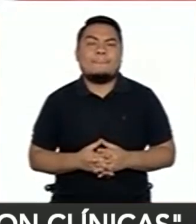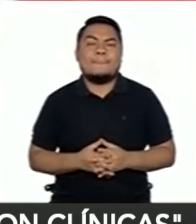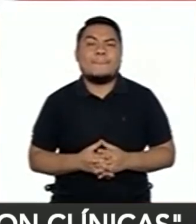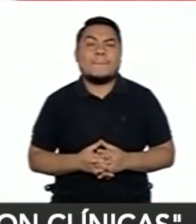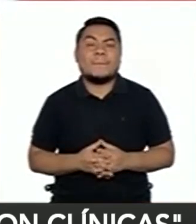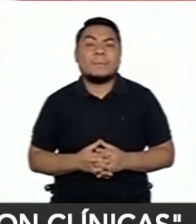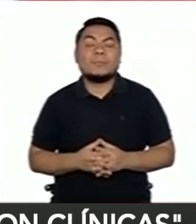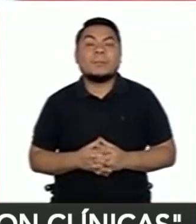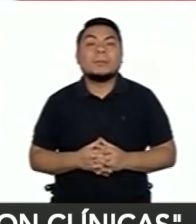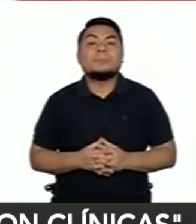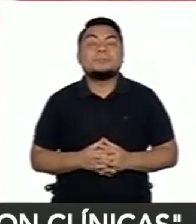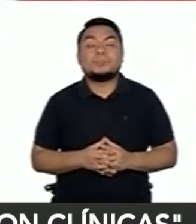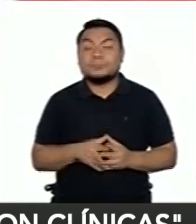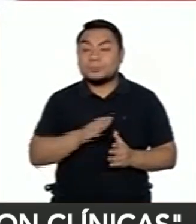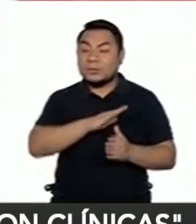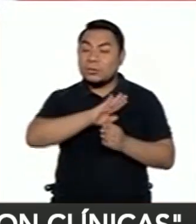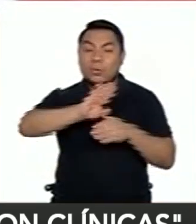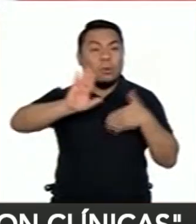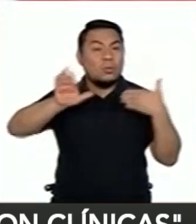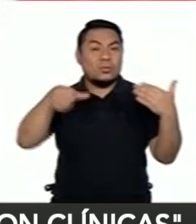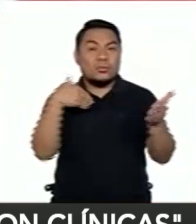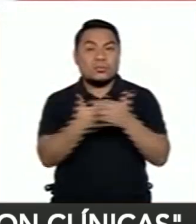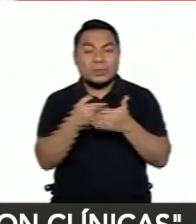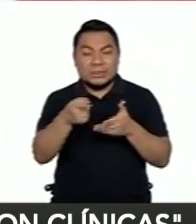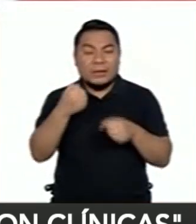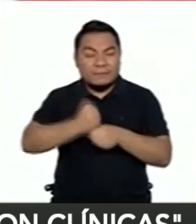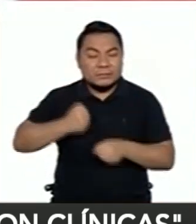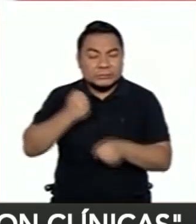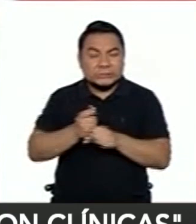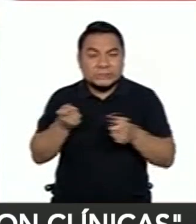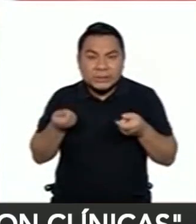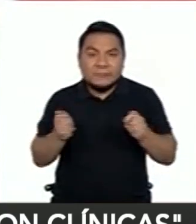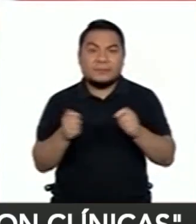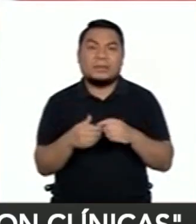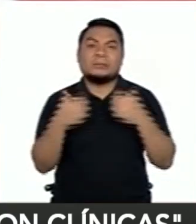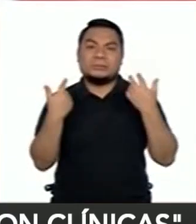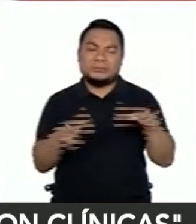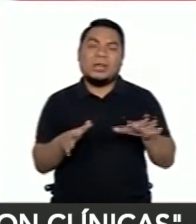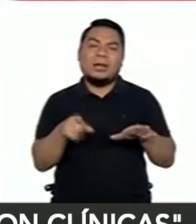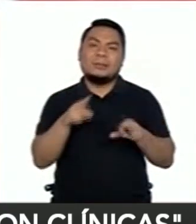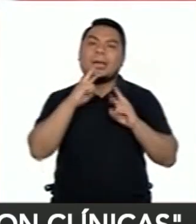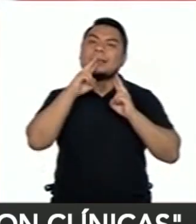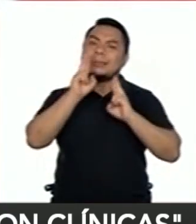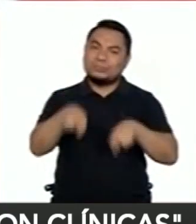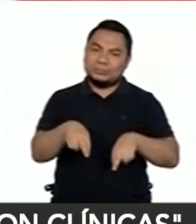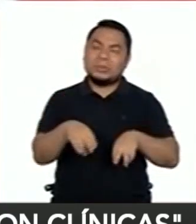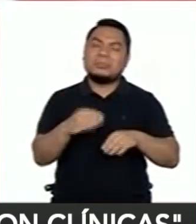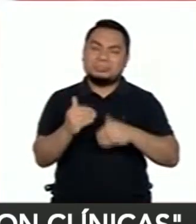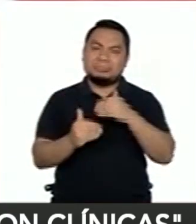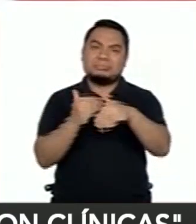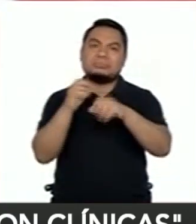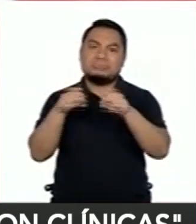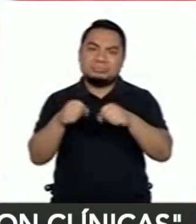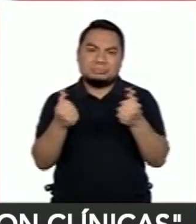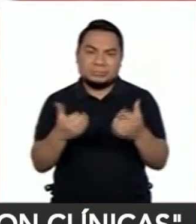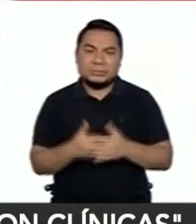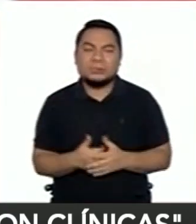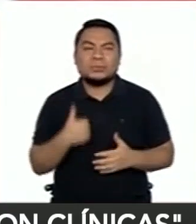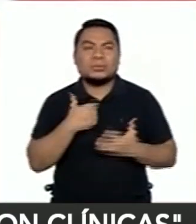Todo este esfuerzo ya va teniendo resultados. Yo quiero pasar